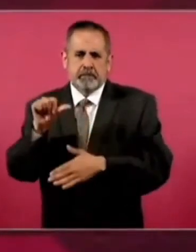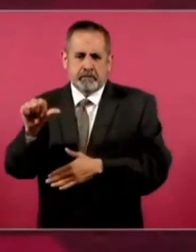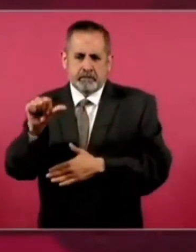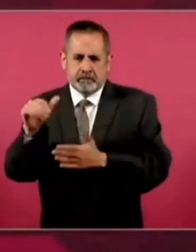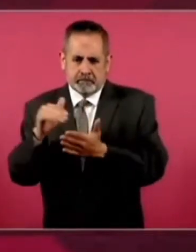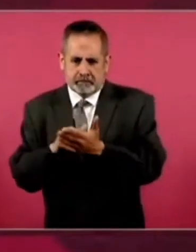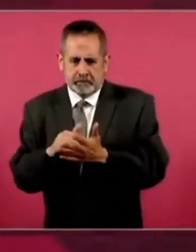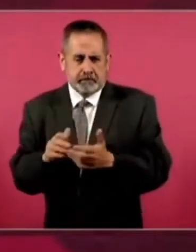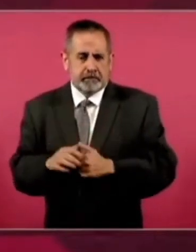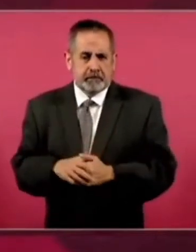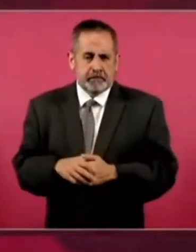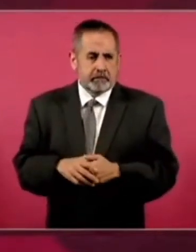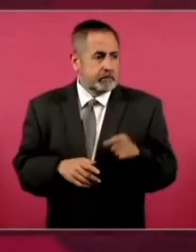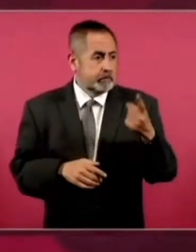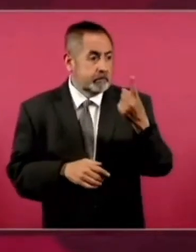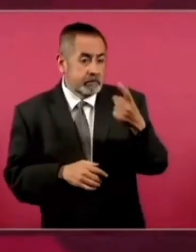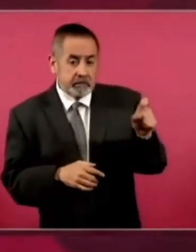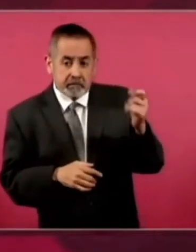A 150.